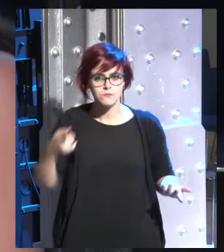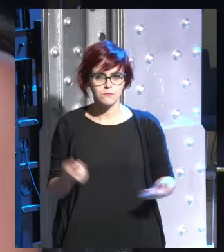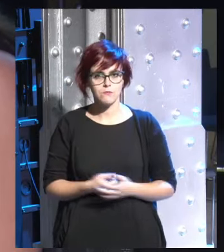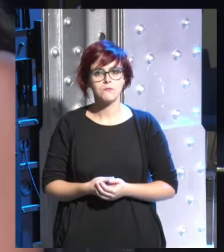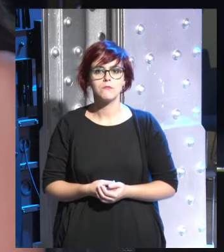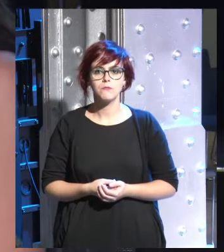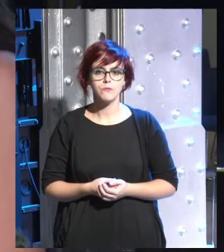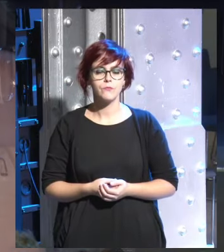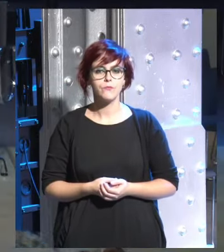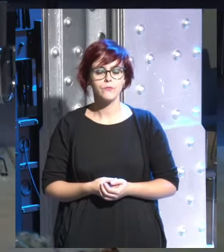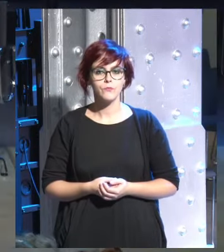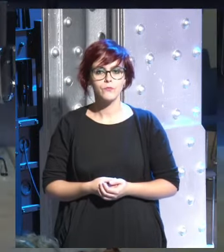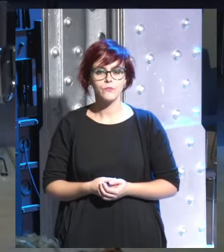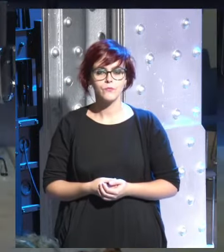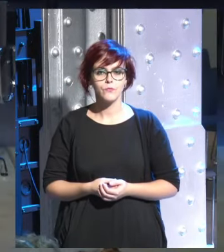¿no?